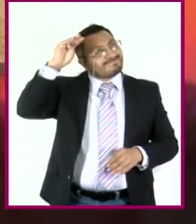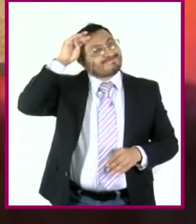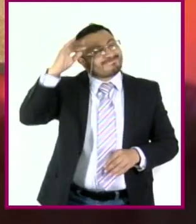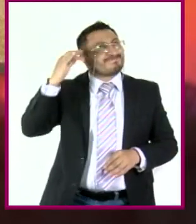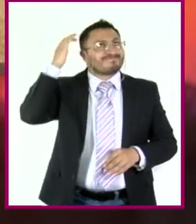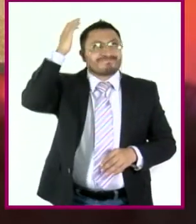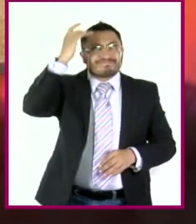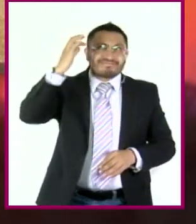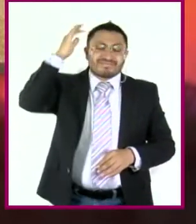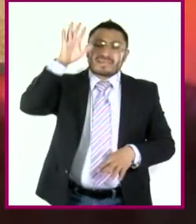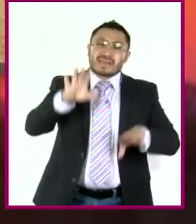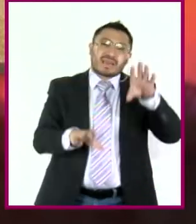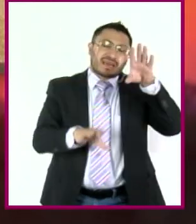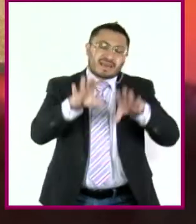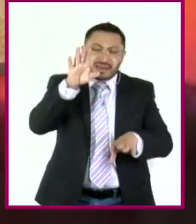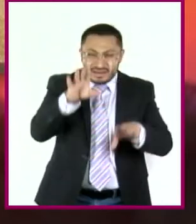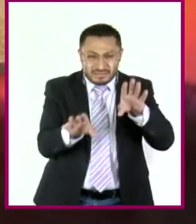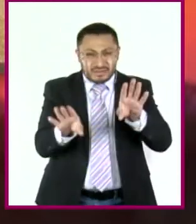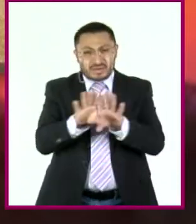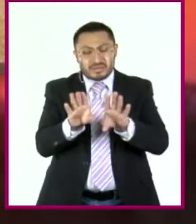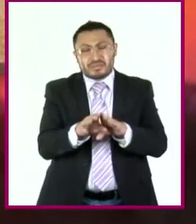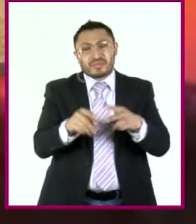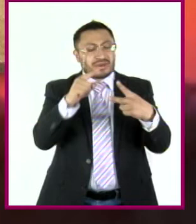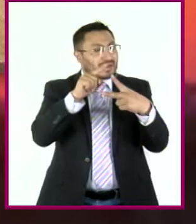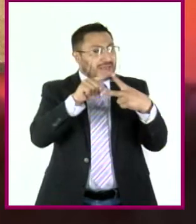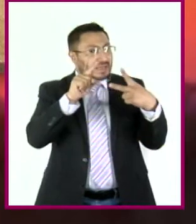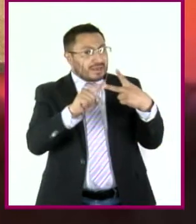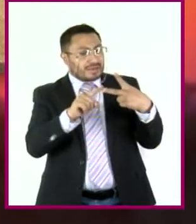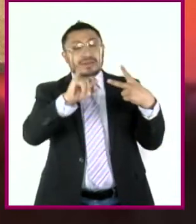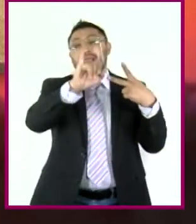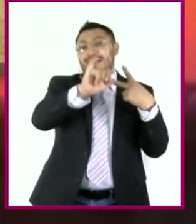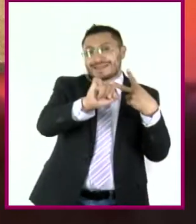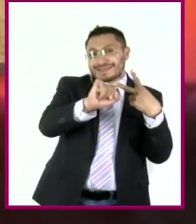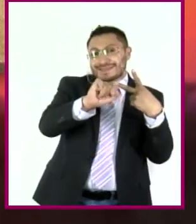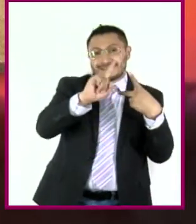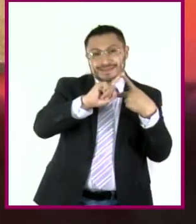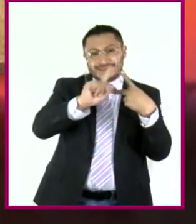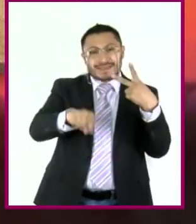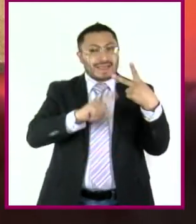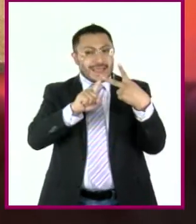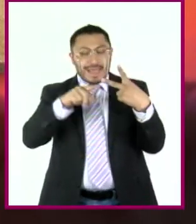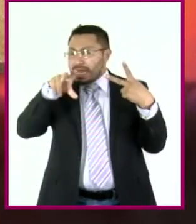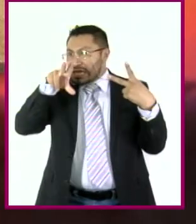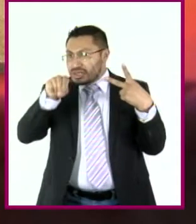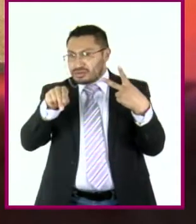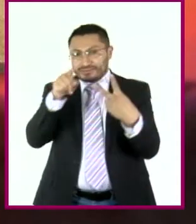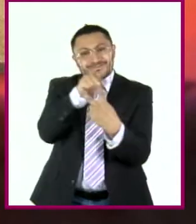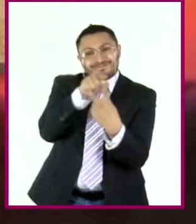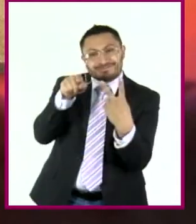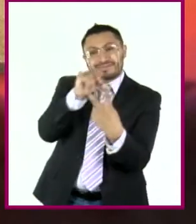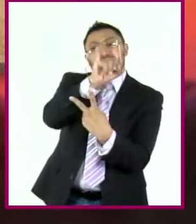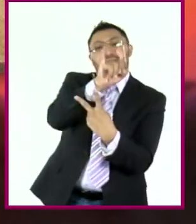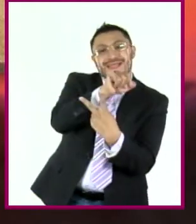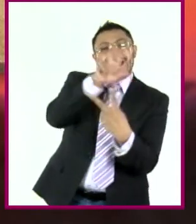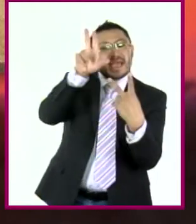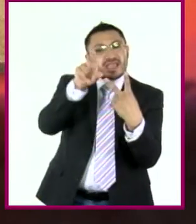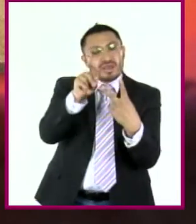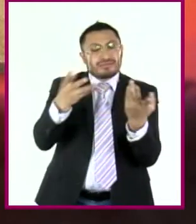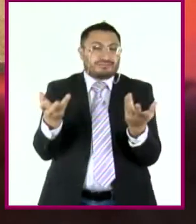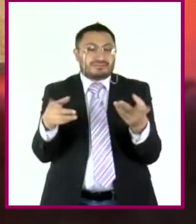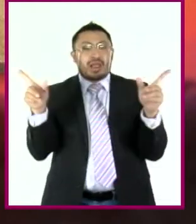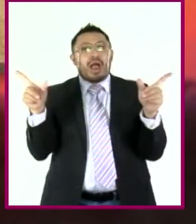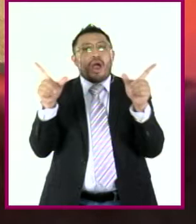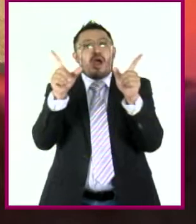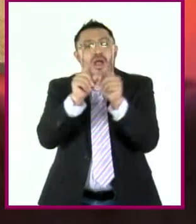ciertos momentos a pronunciar dos monosílabos, sí o no. En su brevedad instantánea, como a la luz del